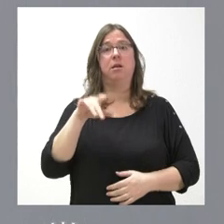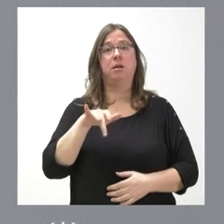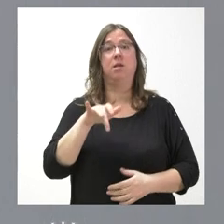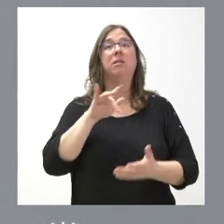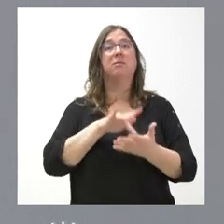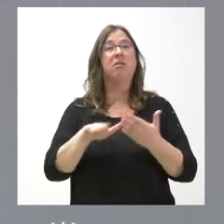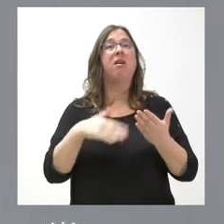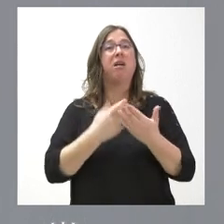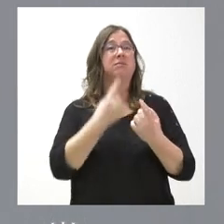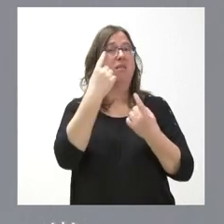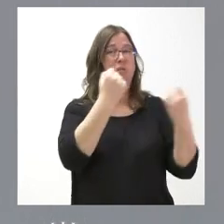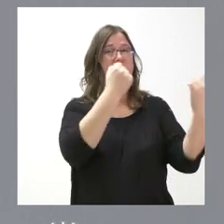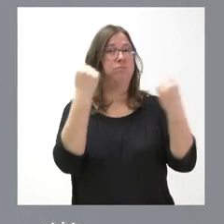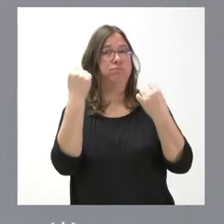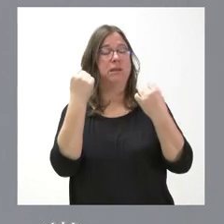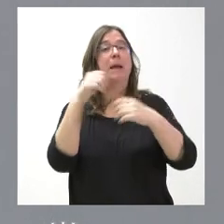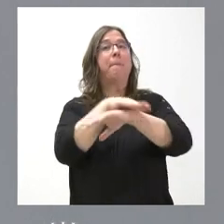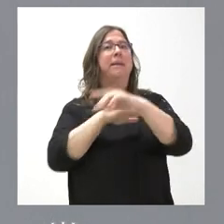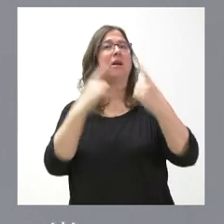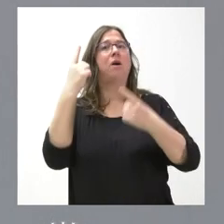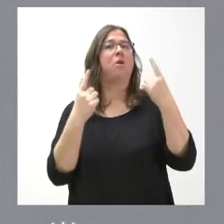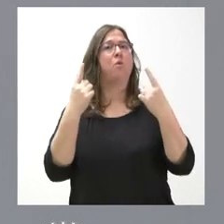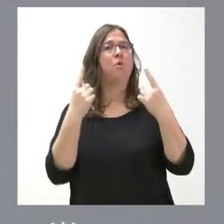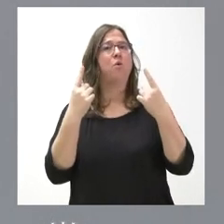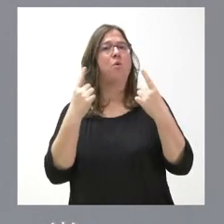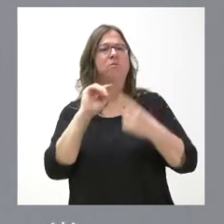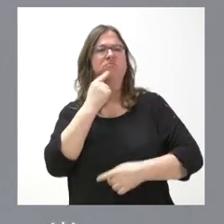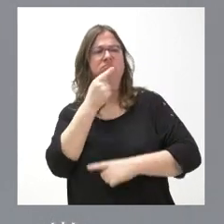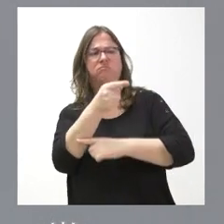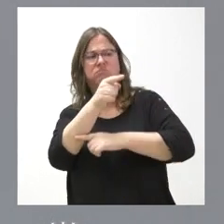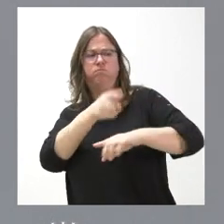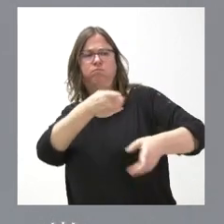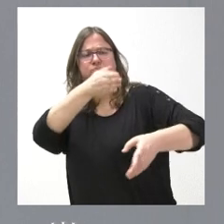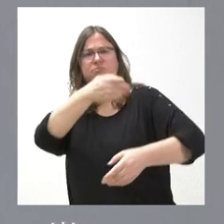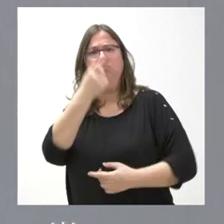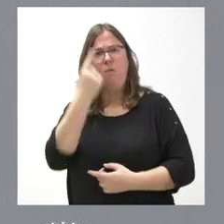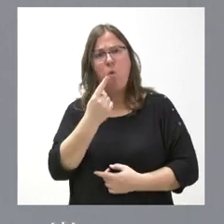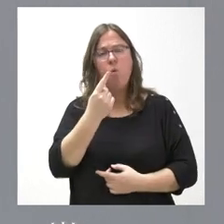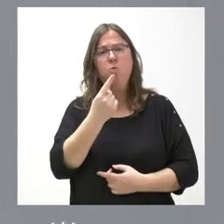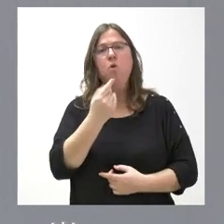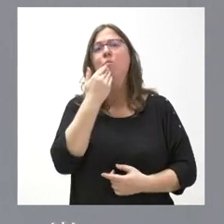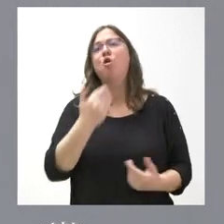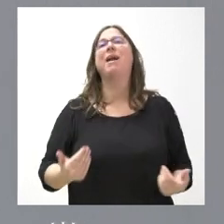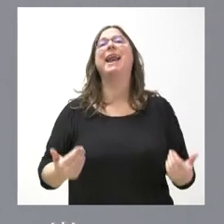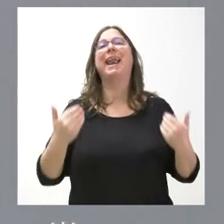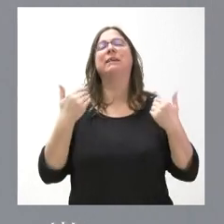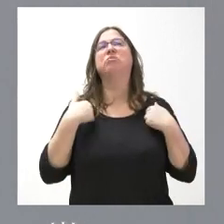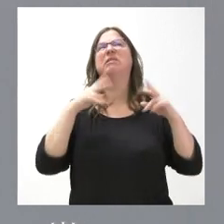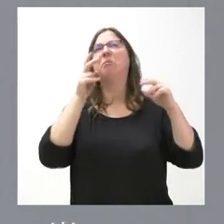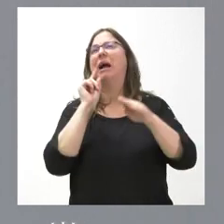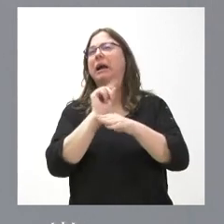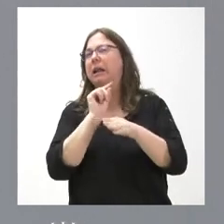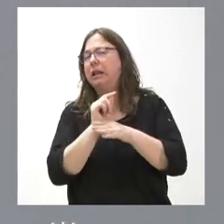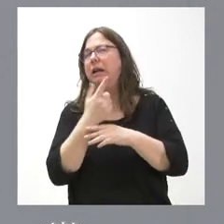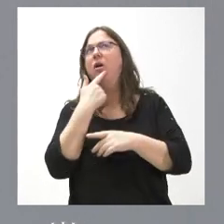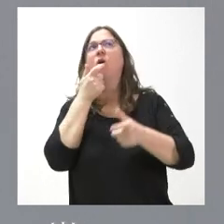incluso desde algunas instancias de algún ministerio, significados, señalados o atacados como responsables de no sé qué críticas o no